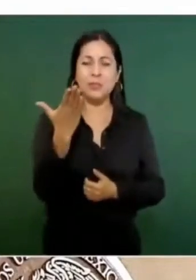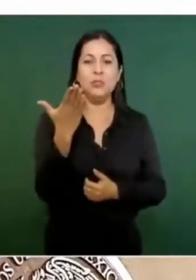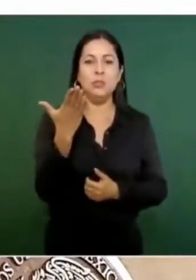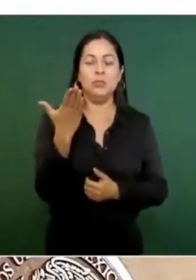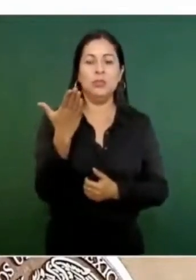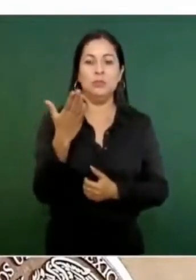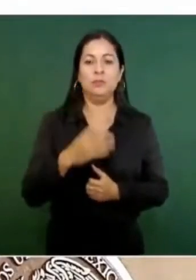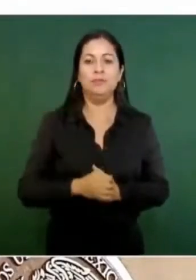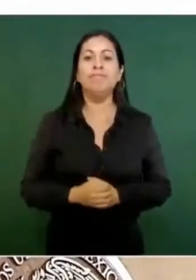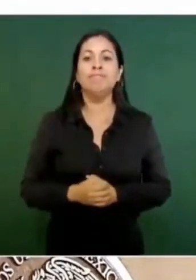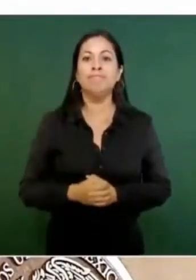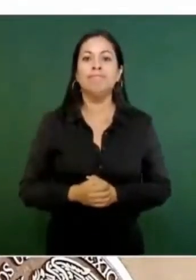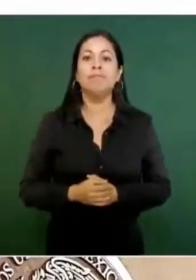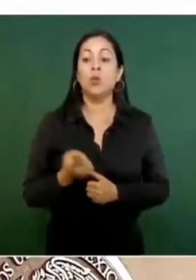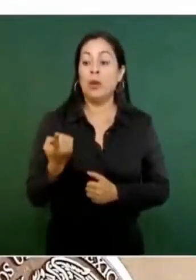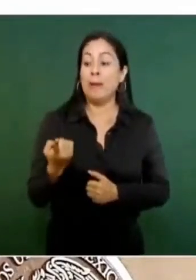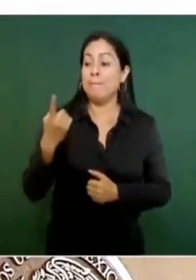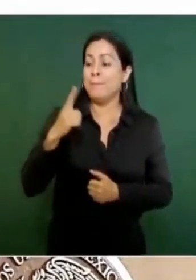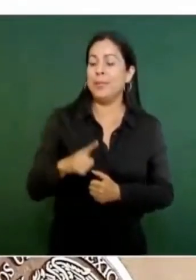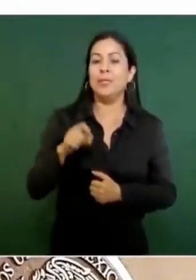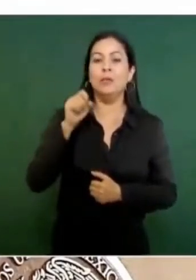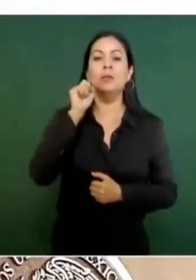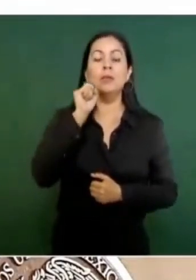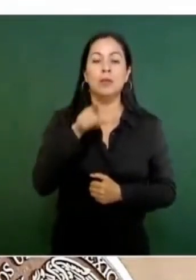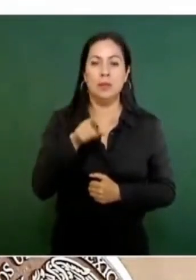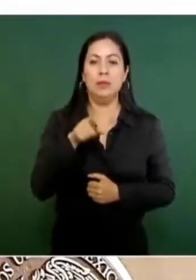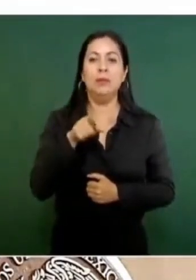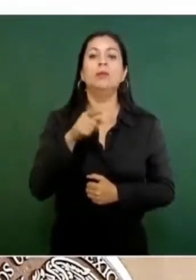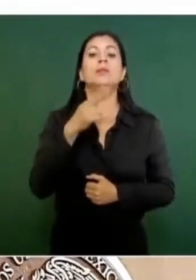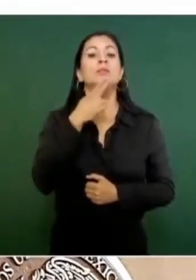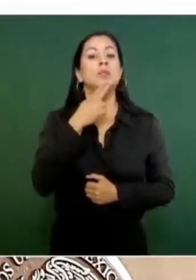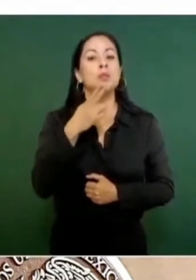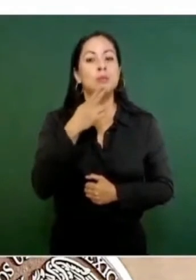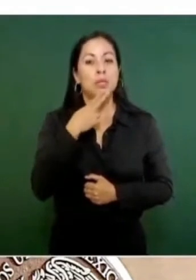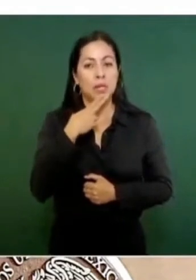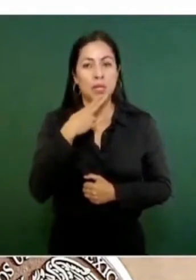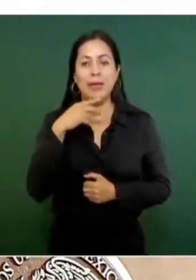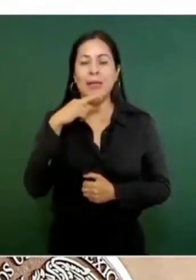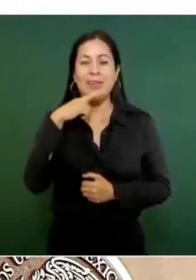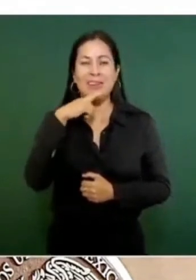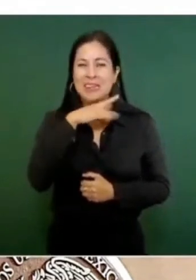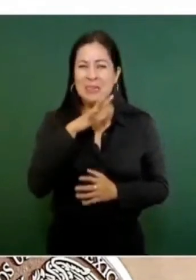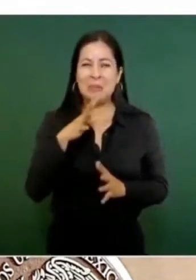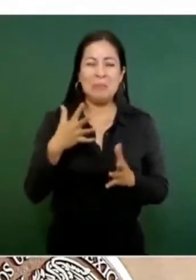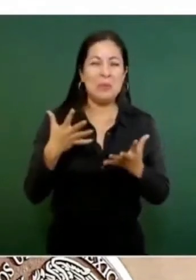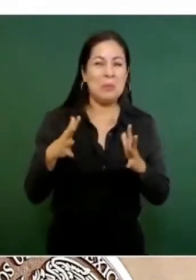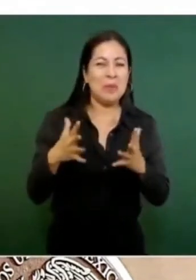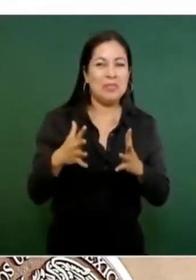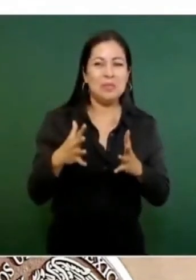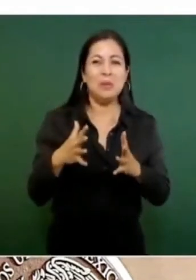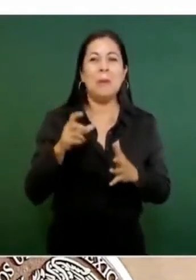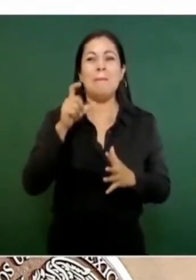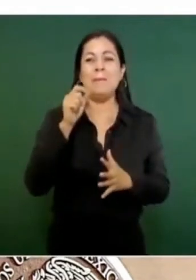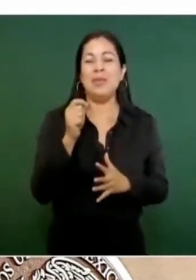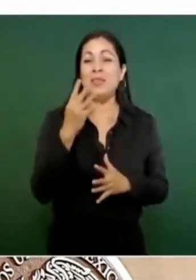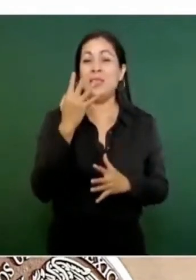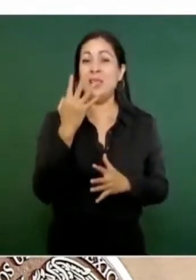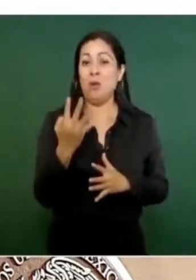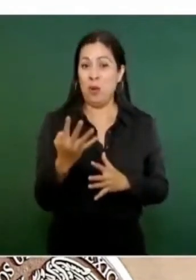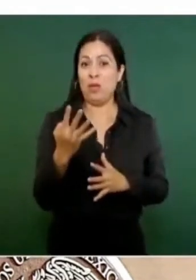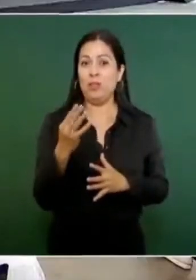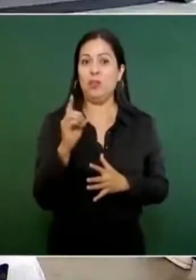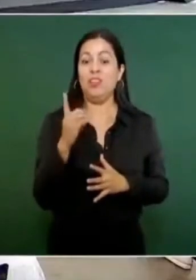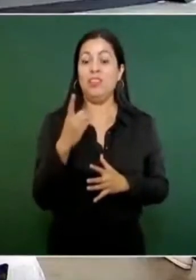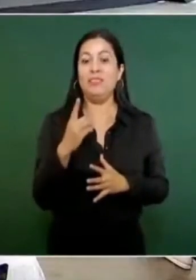con la instrucción de que estuviera funcionando a más tardar el 24 de